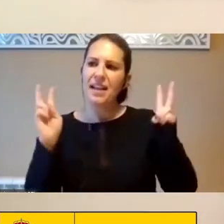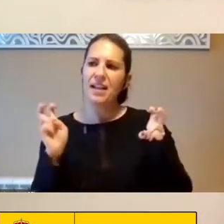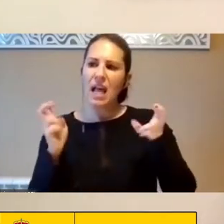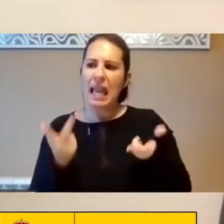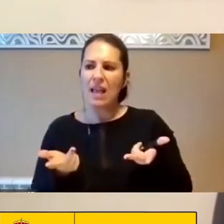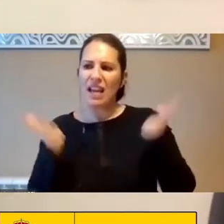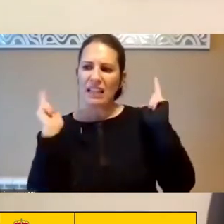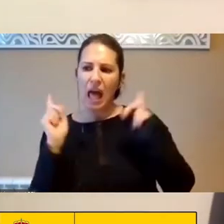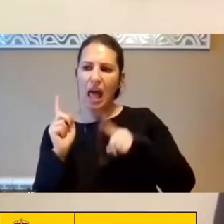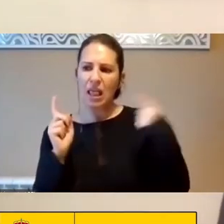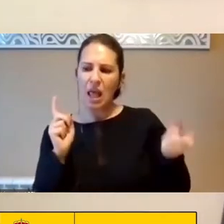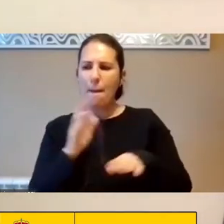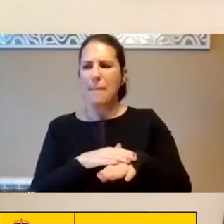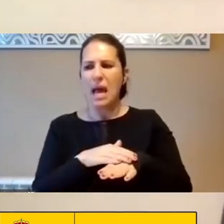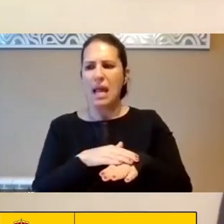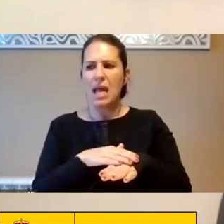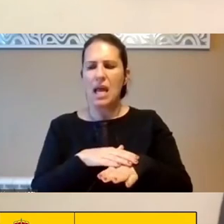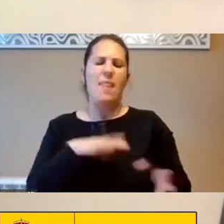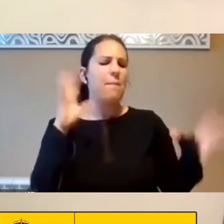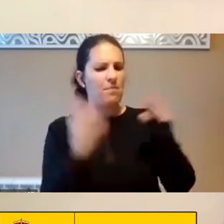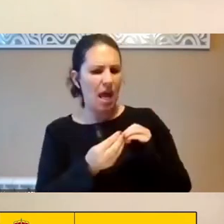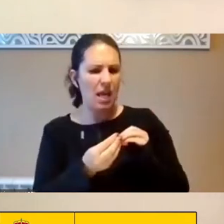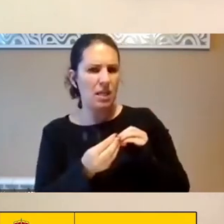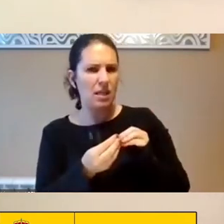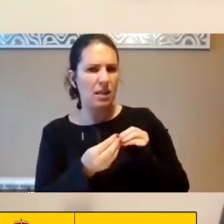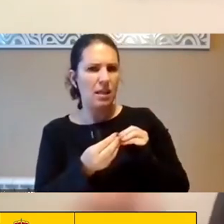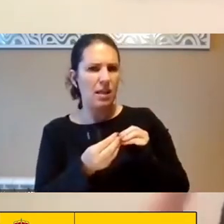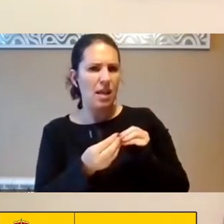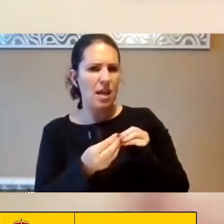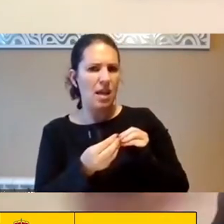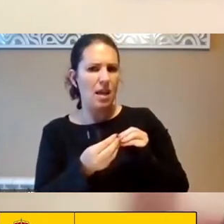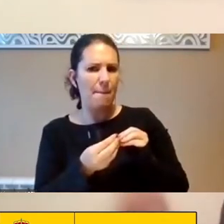Para Recrearlas Y adaptarlas Para Para